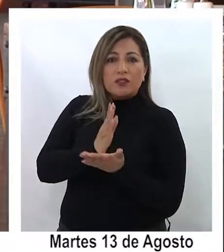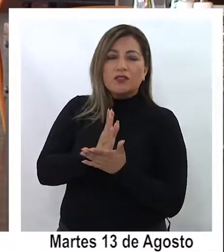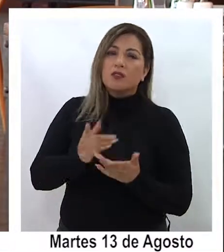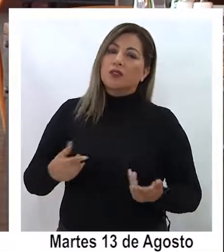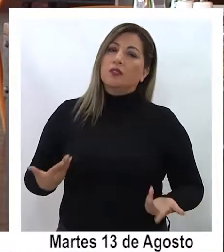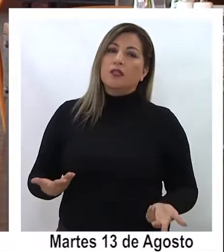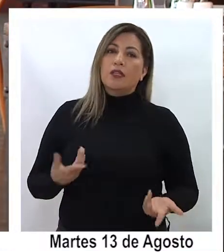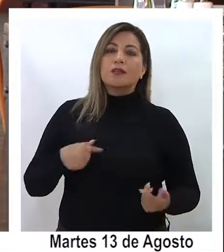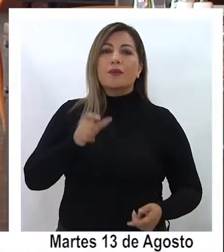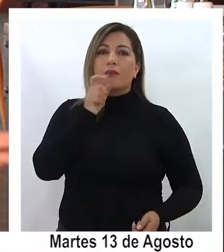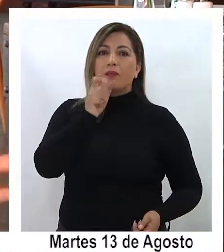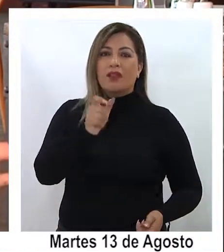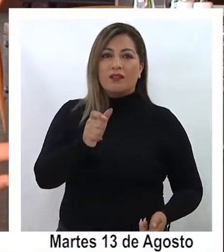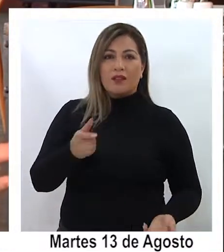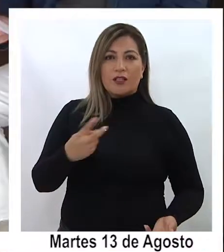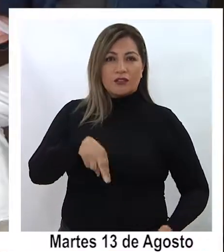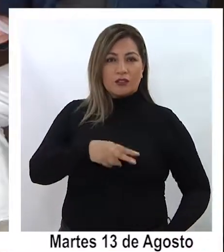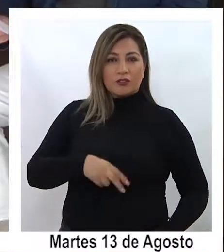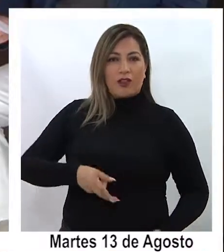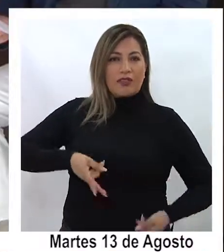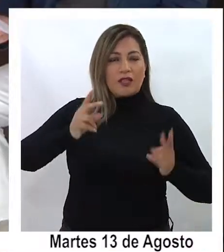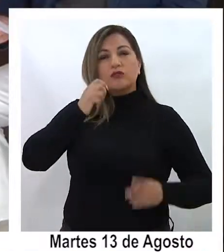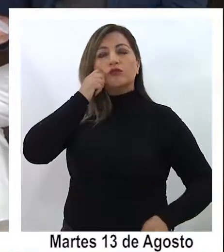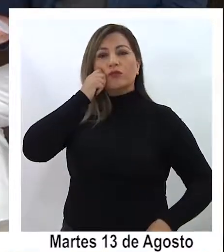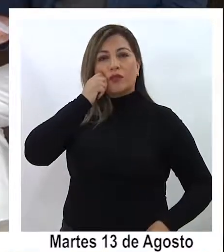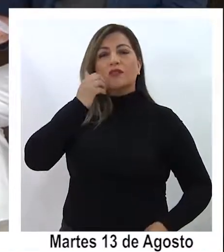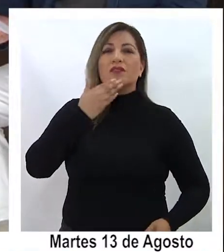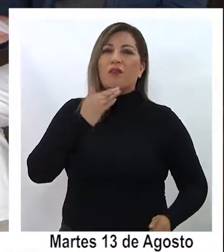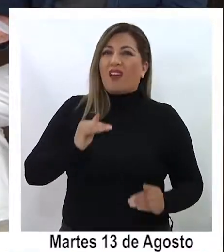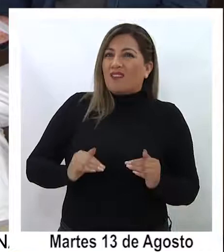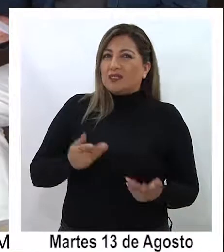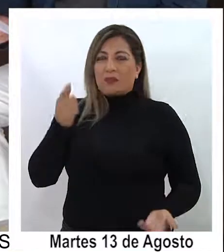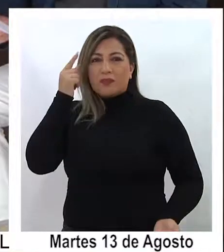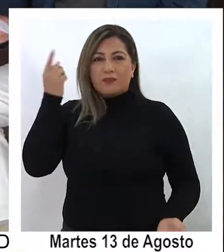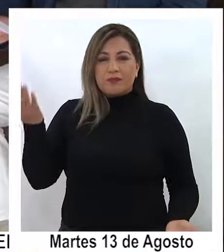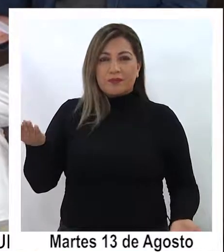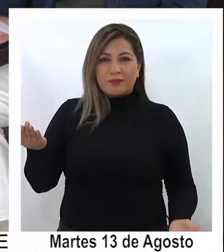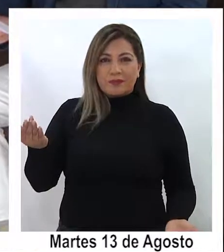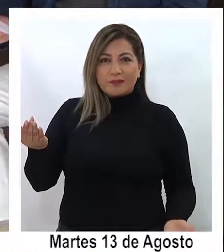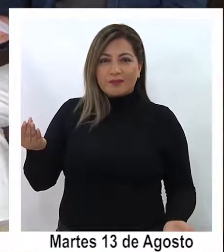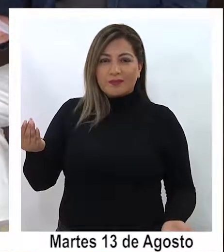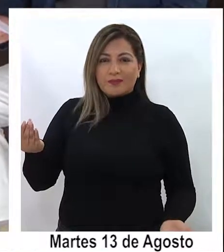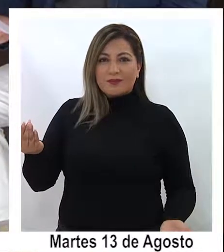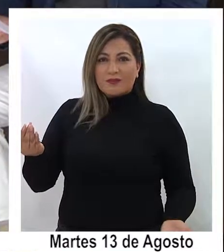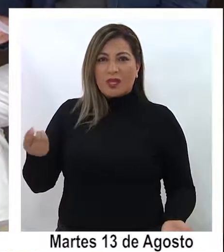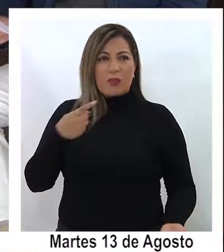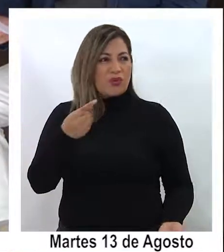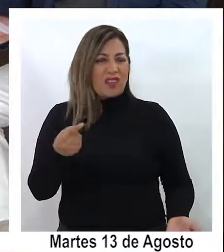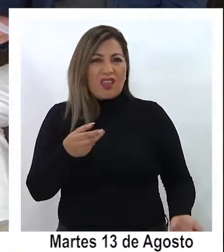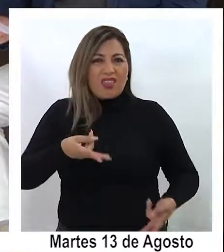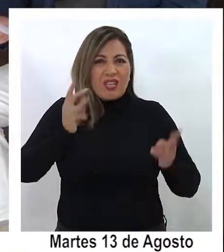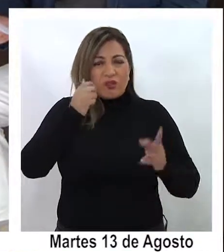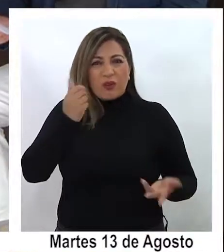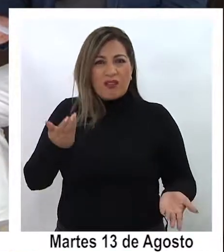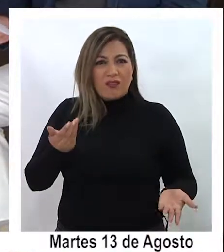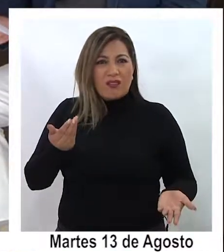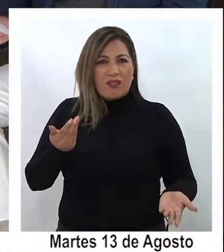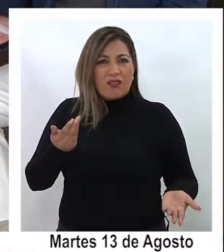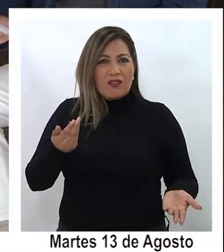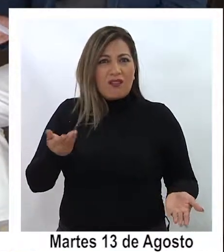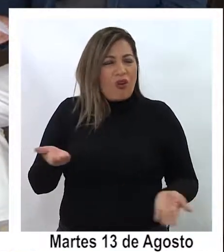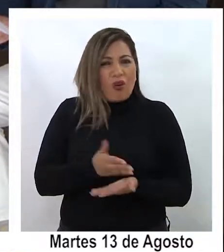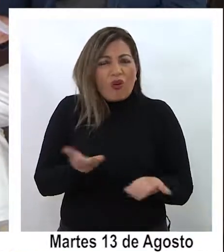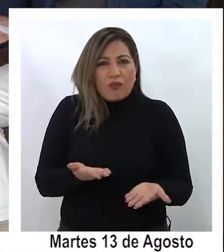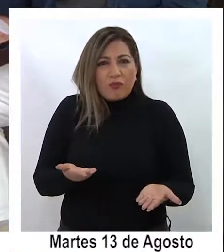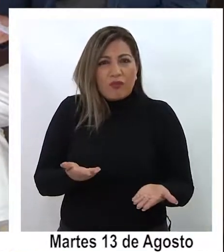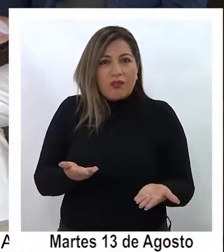el concepto de la lógica de empresas de derechos humanos a veces incluso suena como ¿cómo es esto? si yo no estoy torturando a